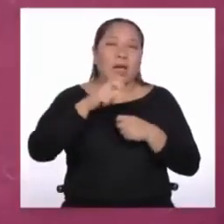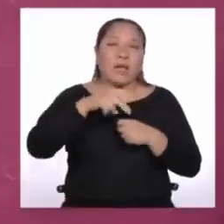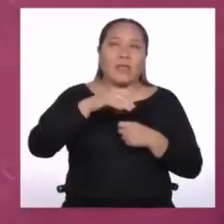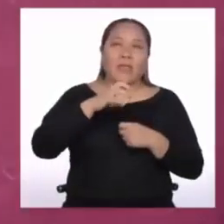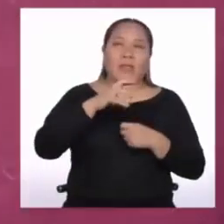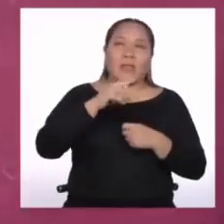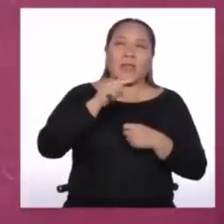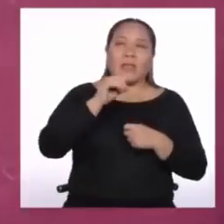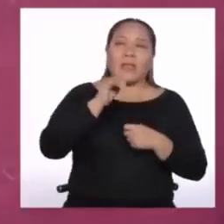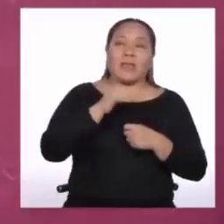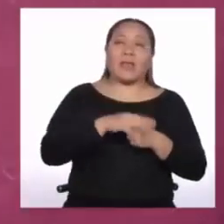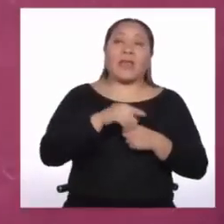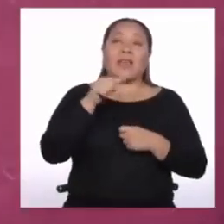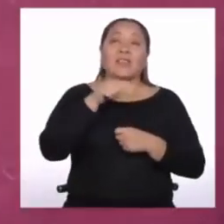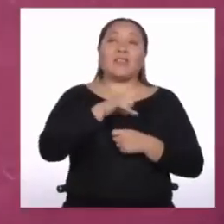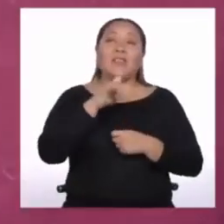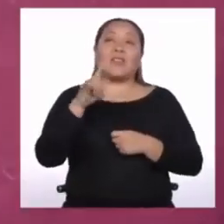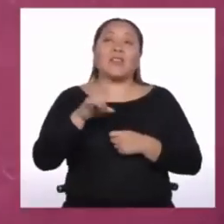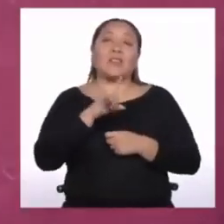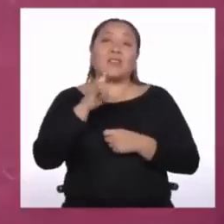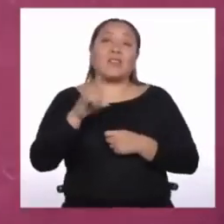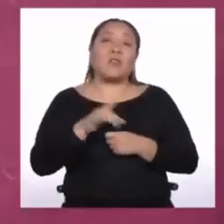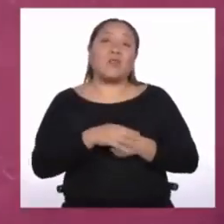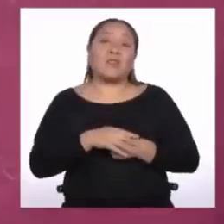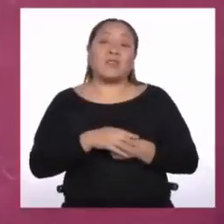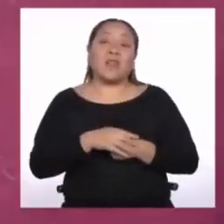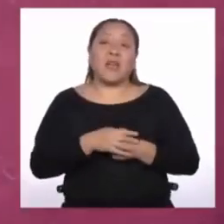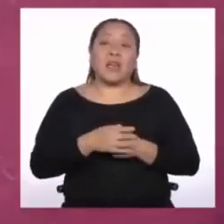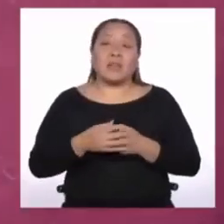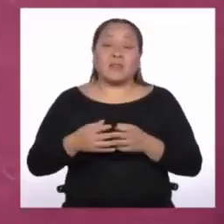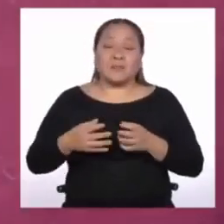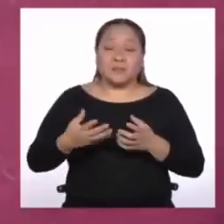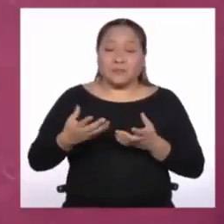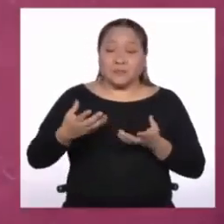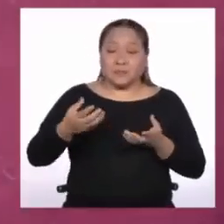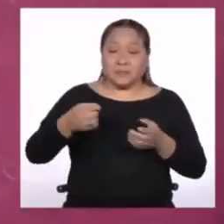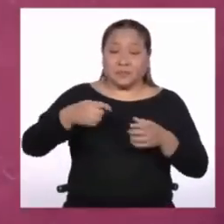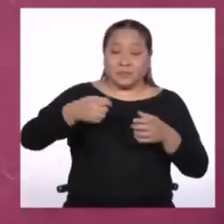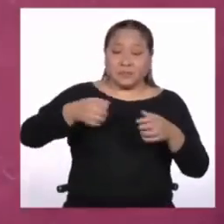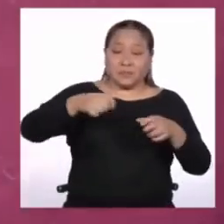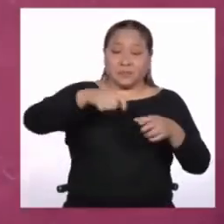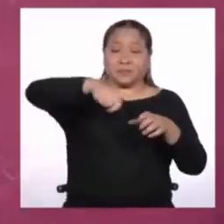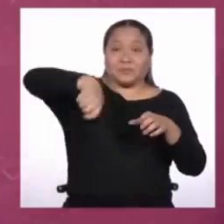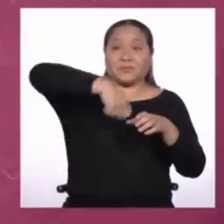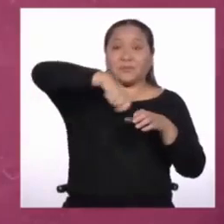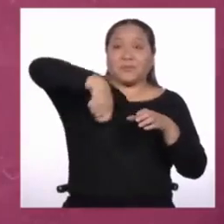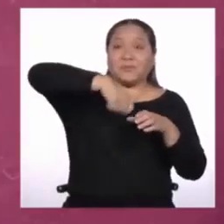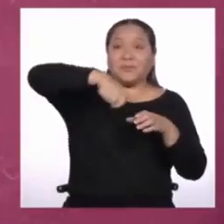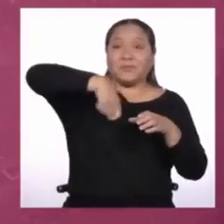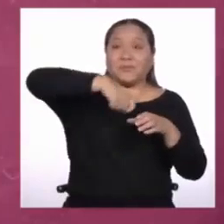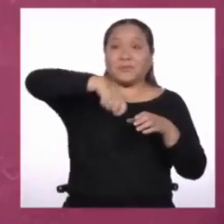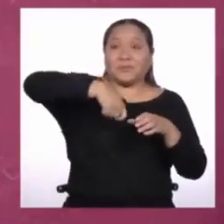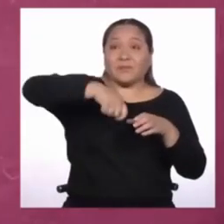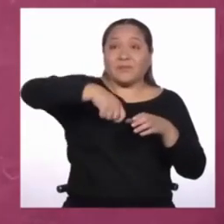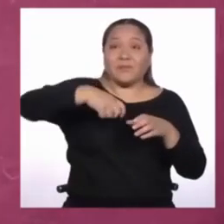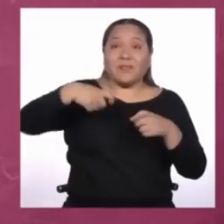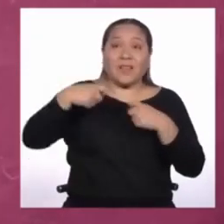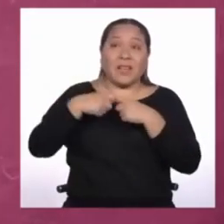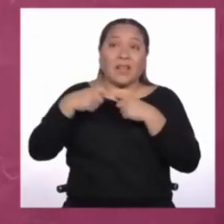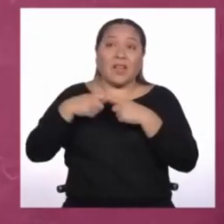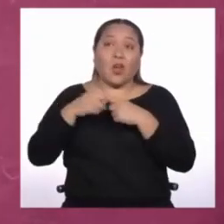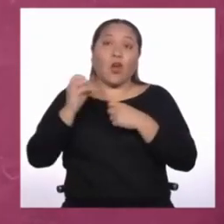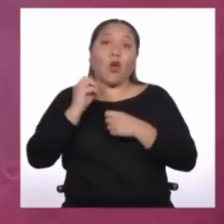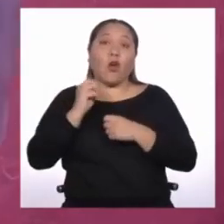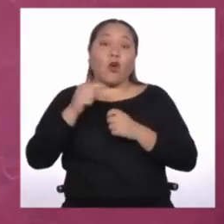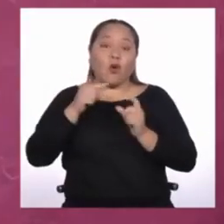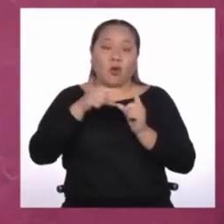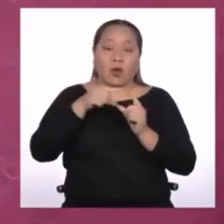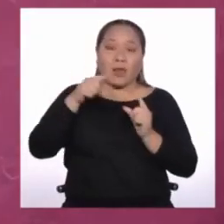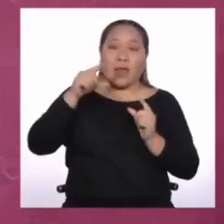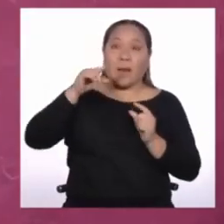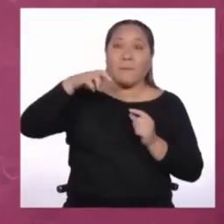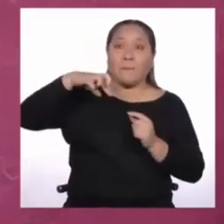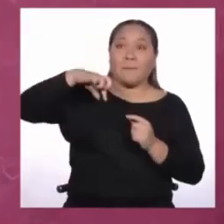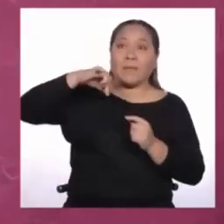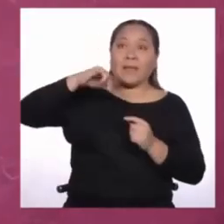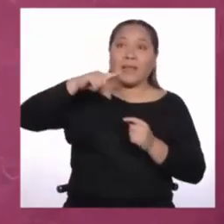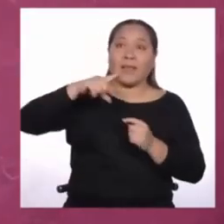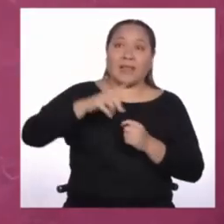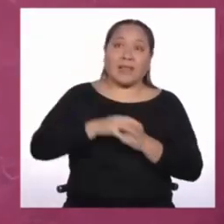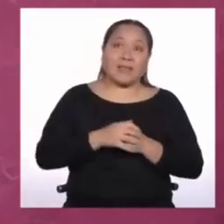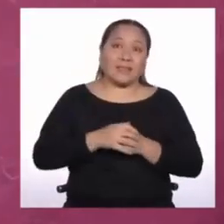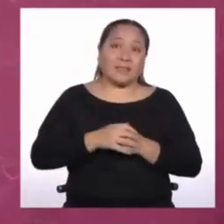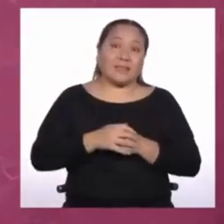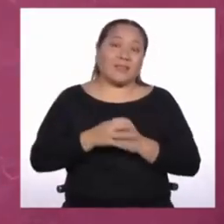ese es el principio que se usa en las cocinas eléctricas, ¿no es verdad? Así es. Y también en la pila electroquímica o cualquier otra batería que hace